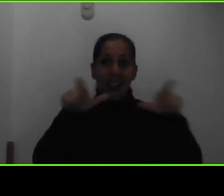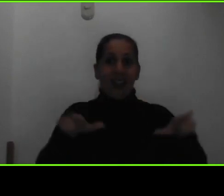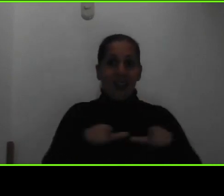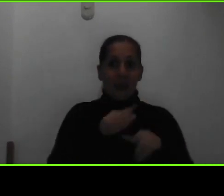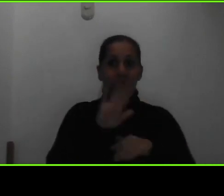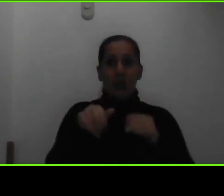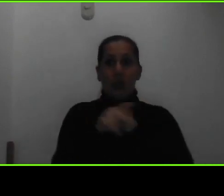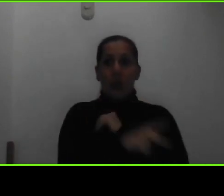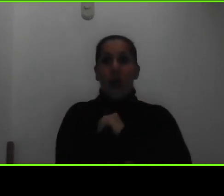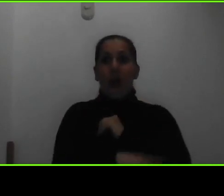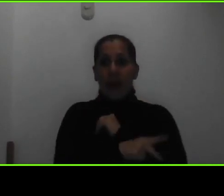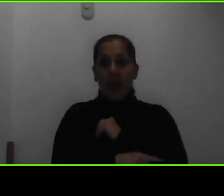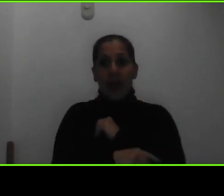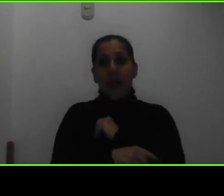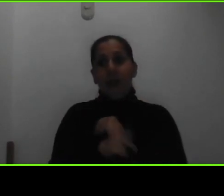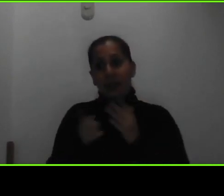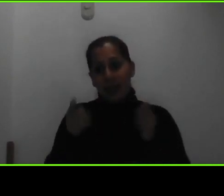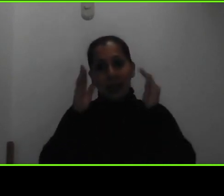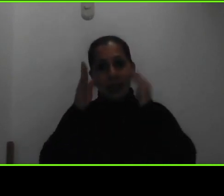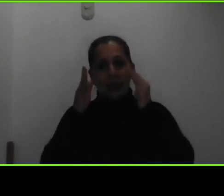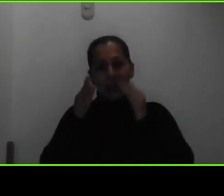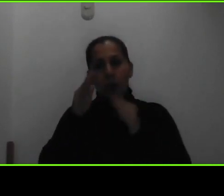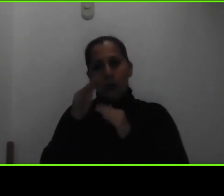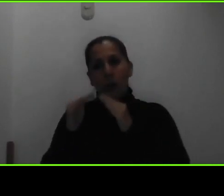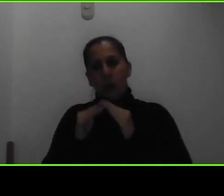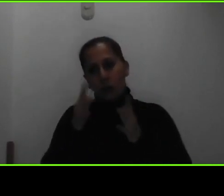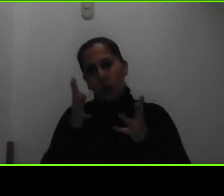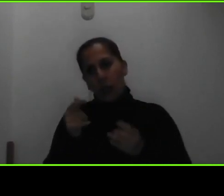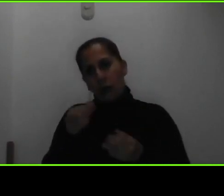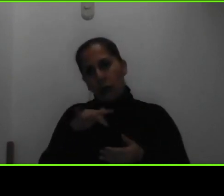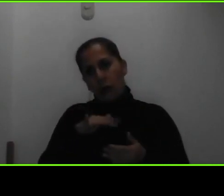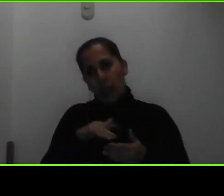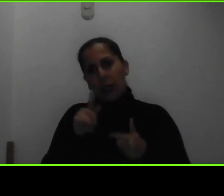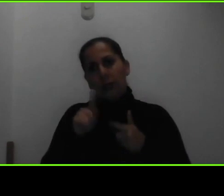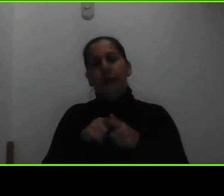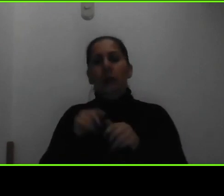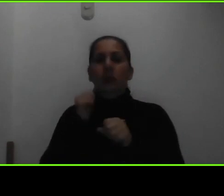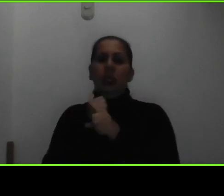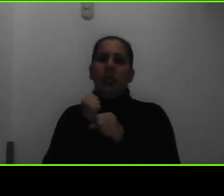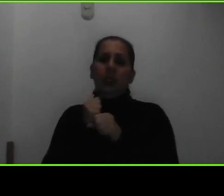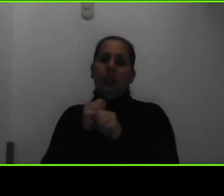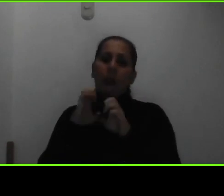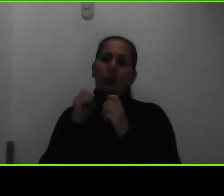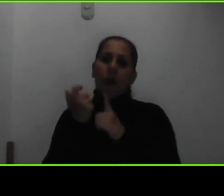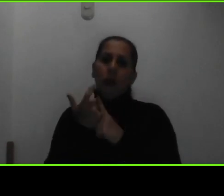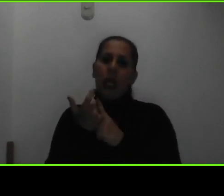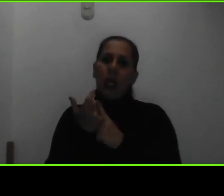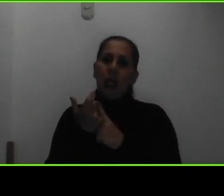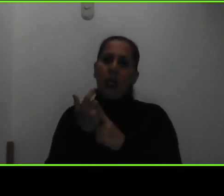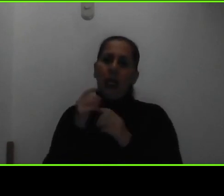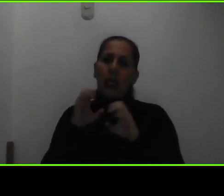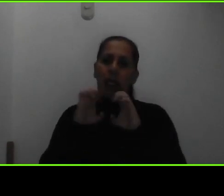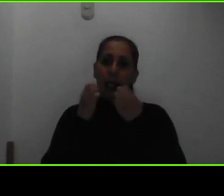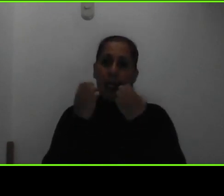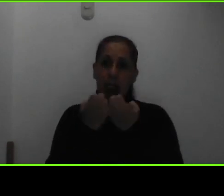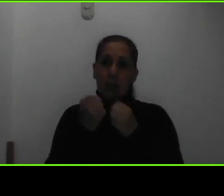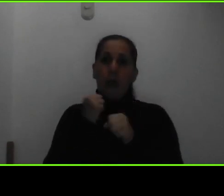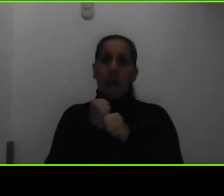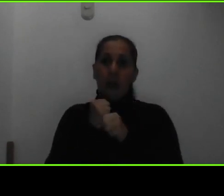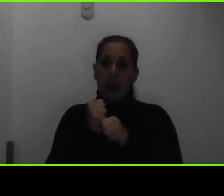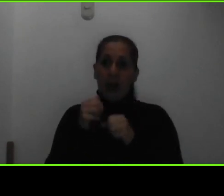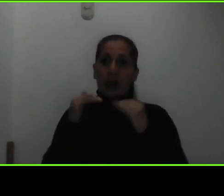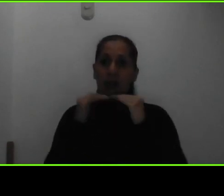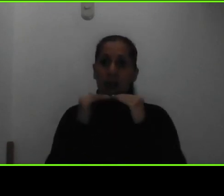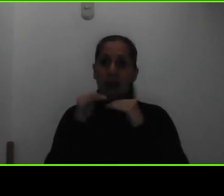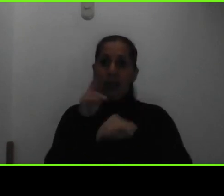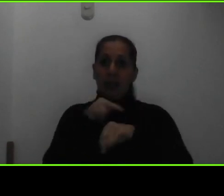población que quiere cursar sus estudios universitarios y así el equipo de trabajo social también atiende a nivel nacional entonces no todos